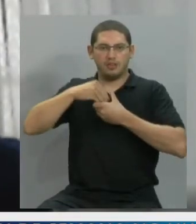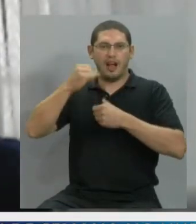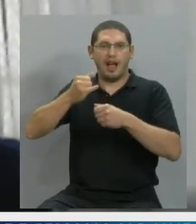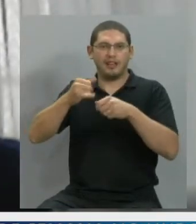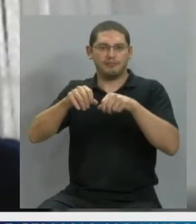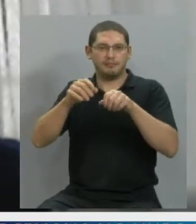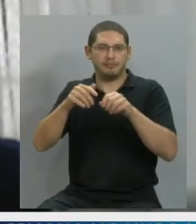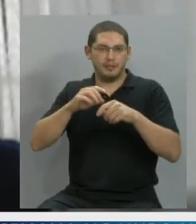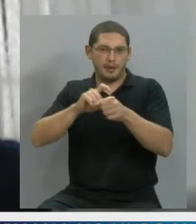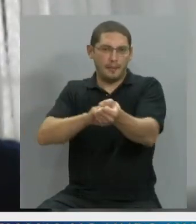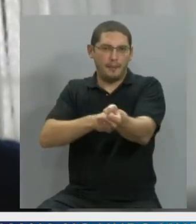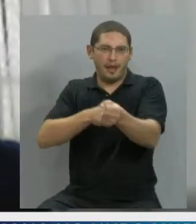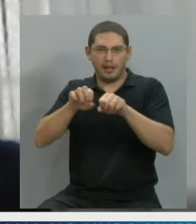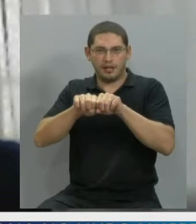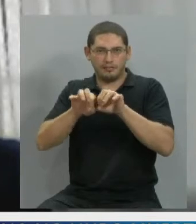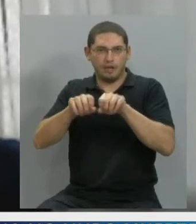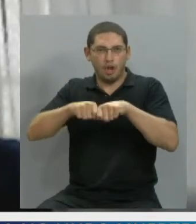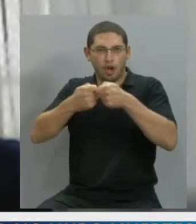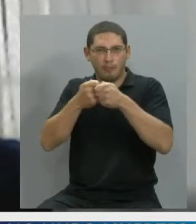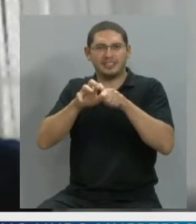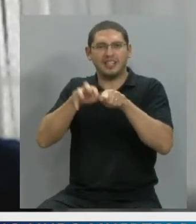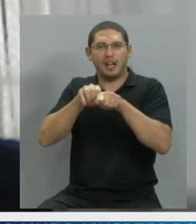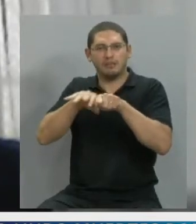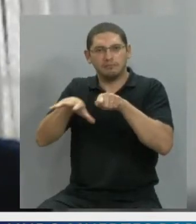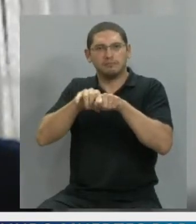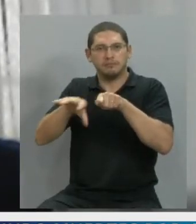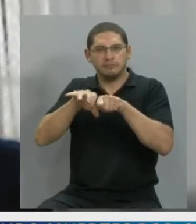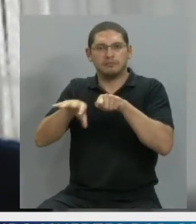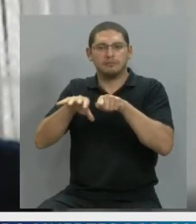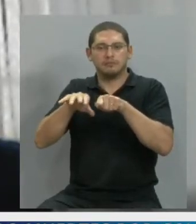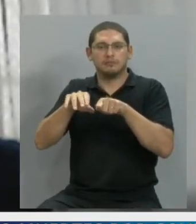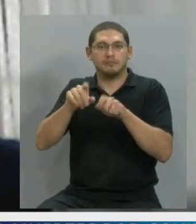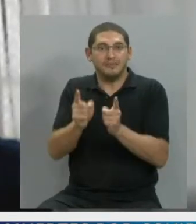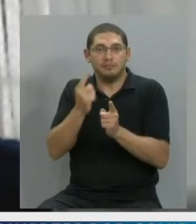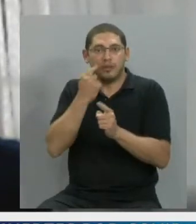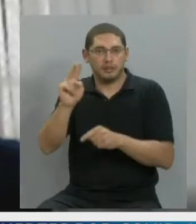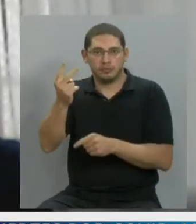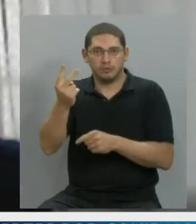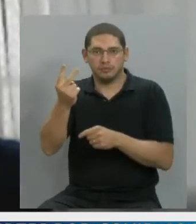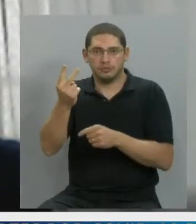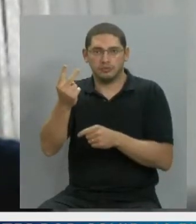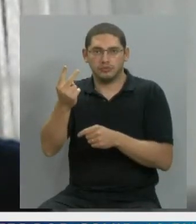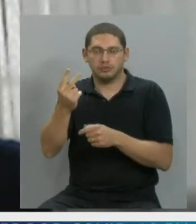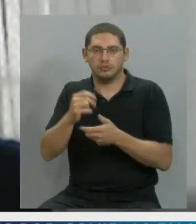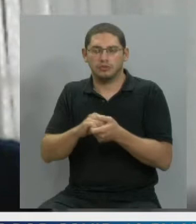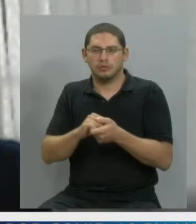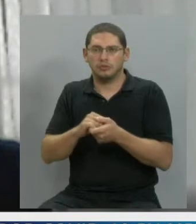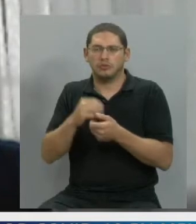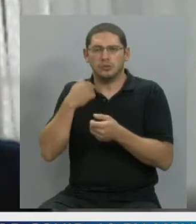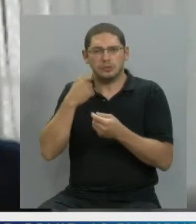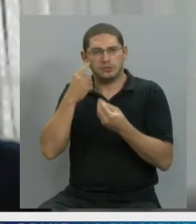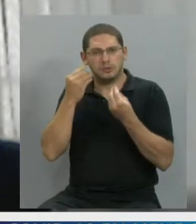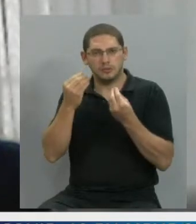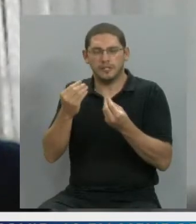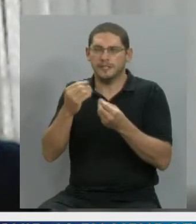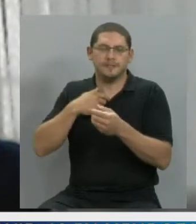Ese mismo día fallece. A partir de ahí, comencé a transitar el largo camino de